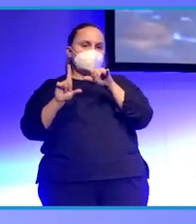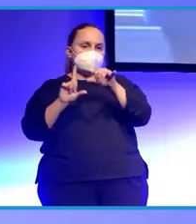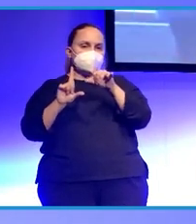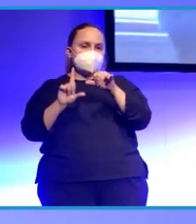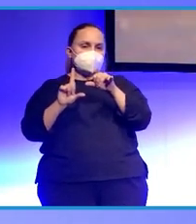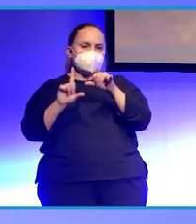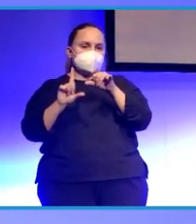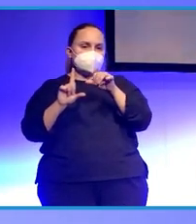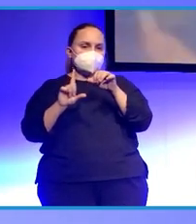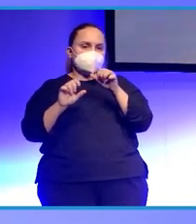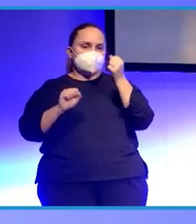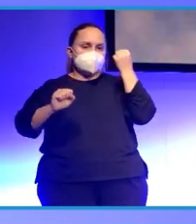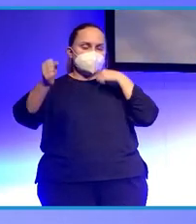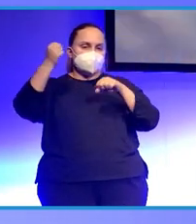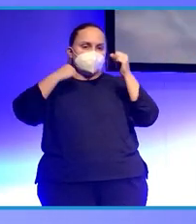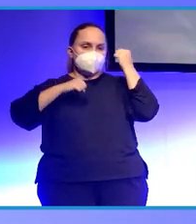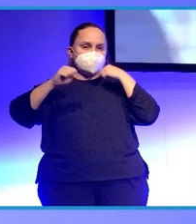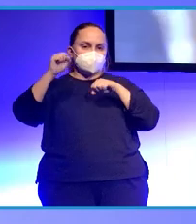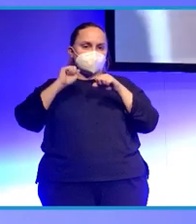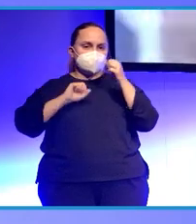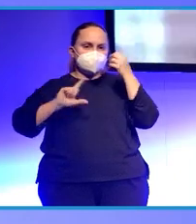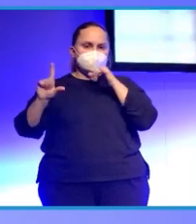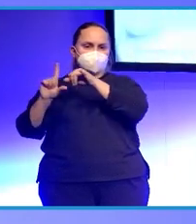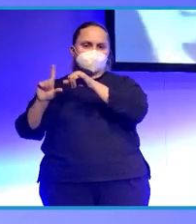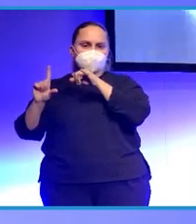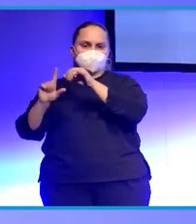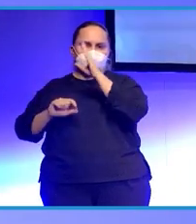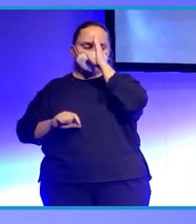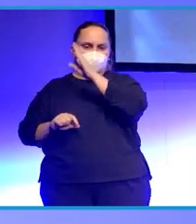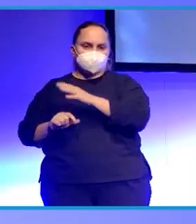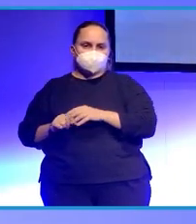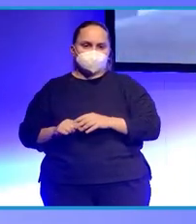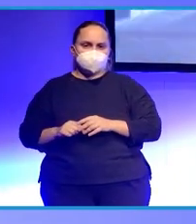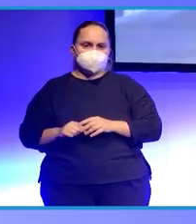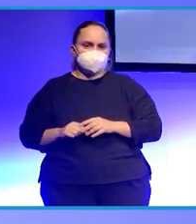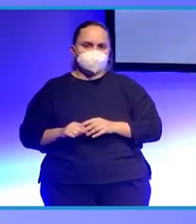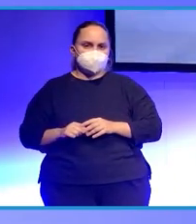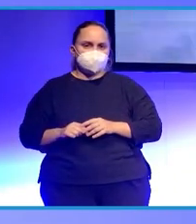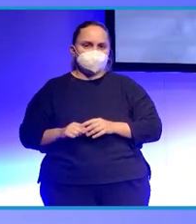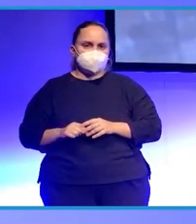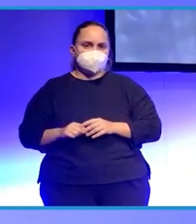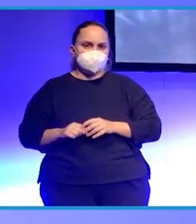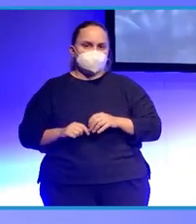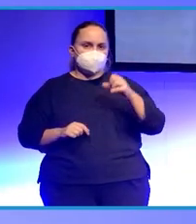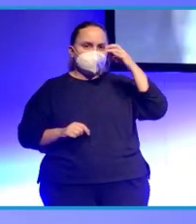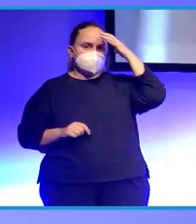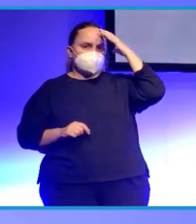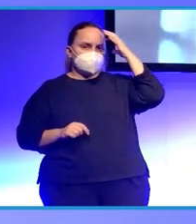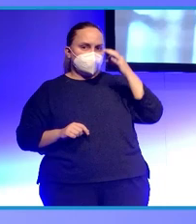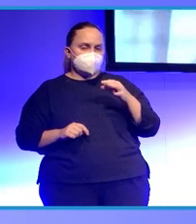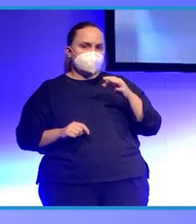Hubiera sido una bomba, una bomba. yo creo, no creo que me influya al tenerlo